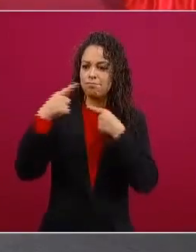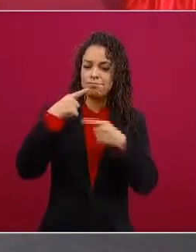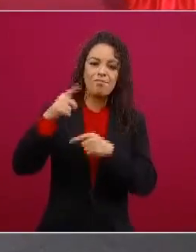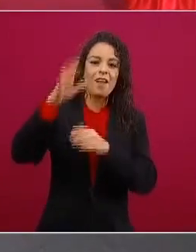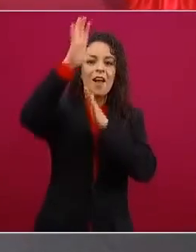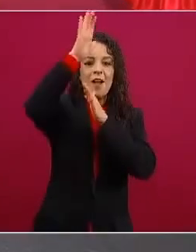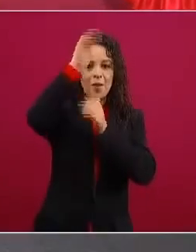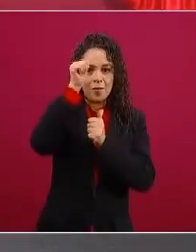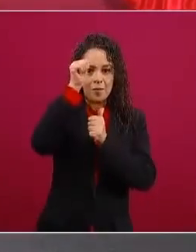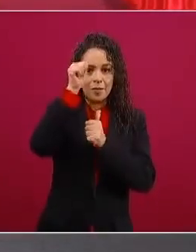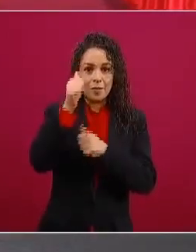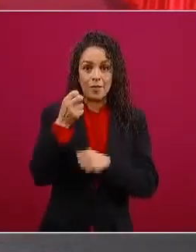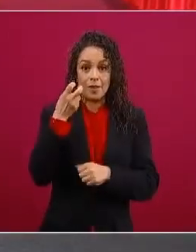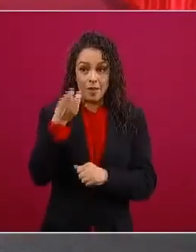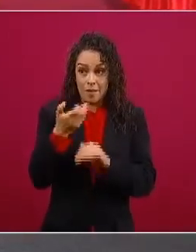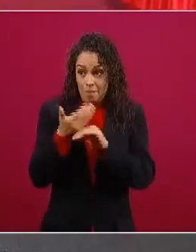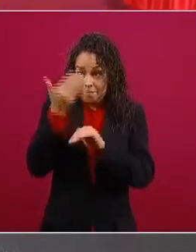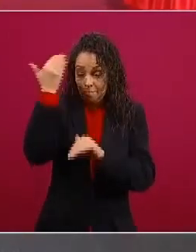tiempo